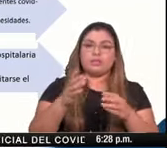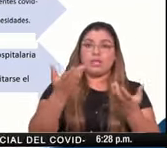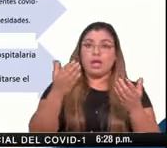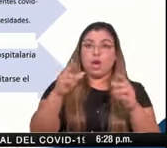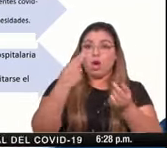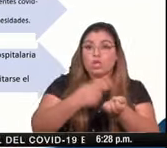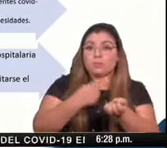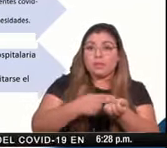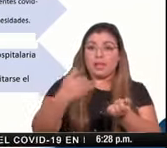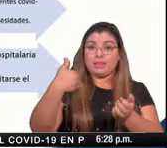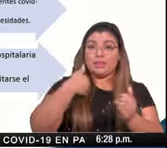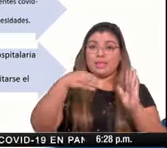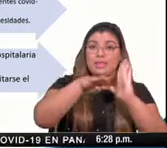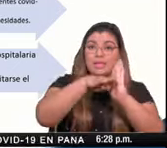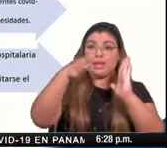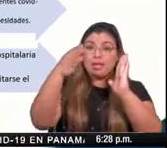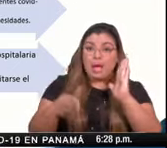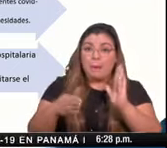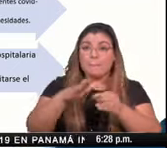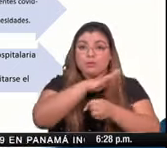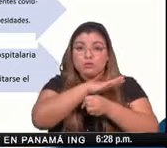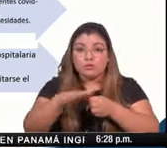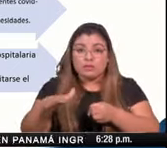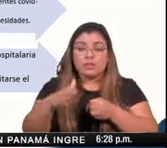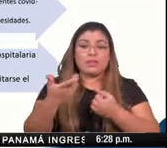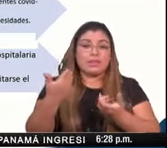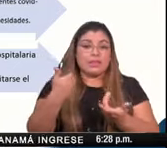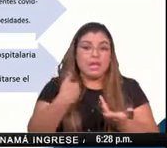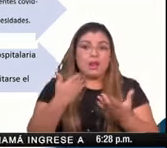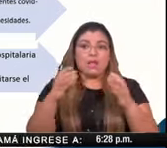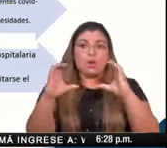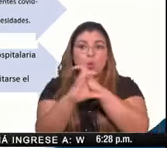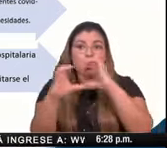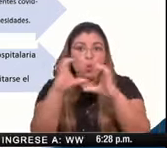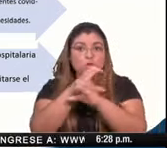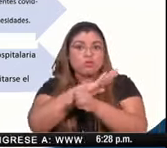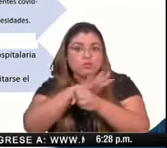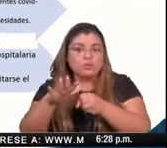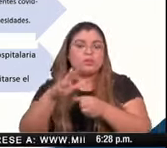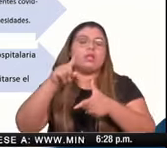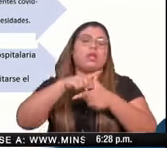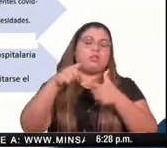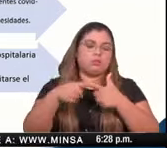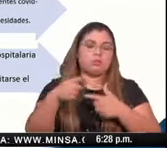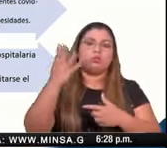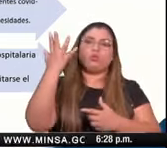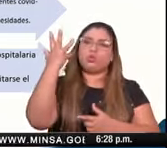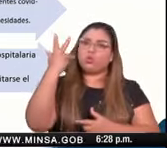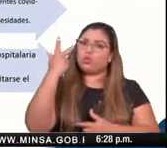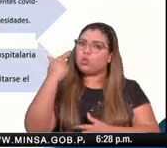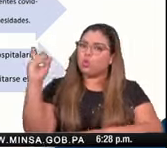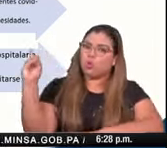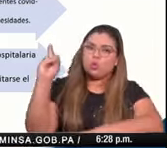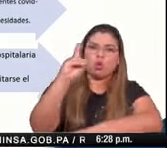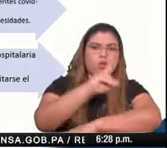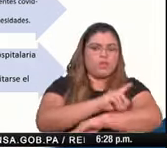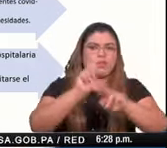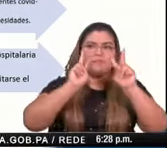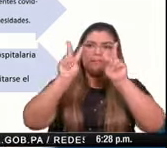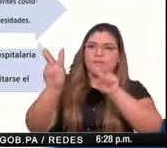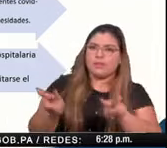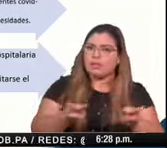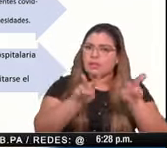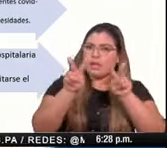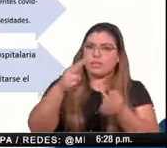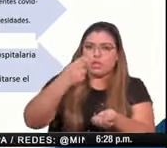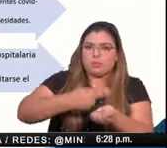pilar anterior ante el amago nosotros estamos en vigilancia diaria de la capacidad hospitalaria